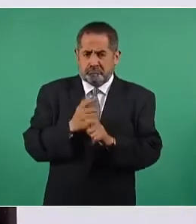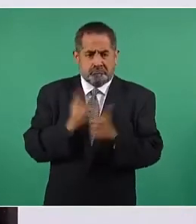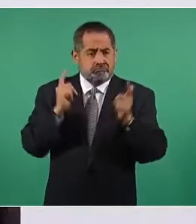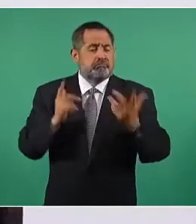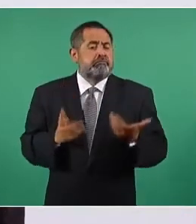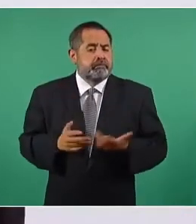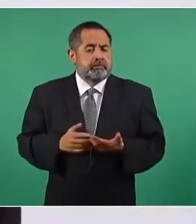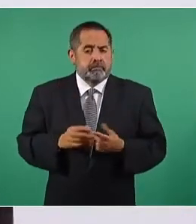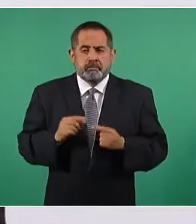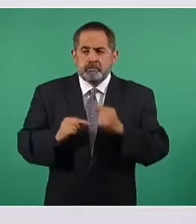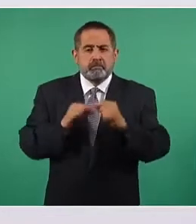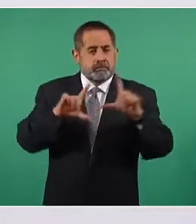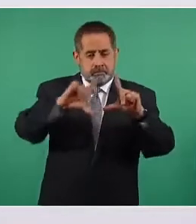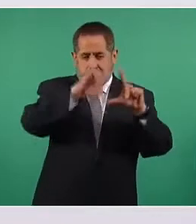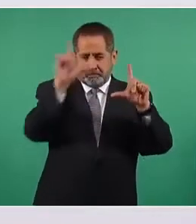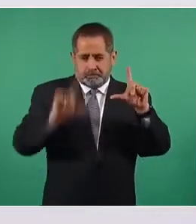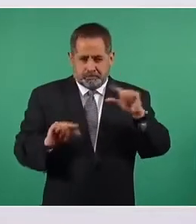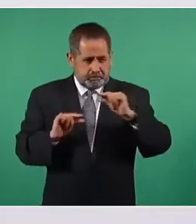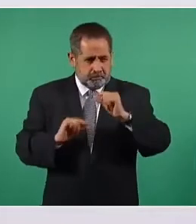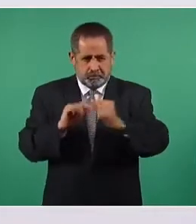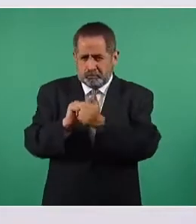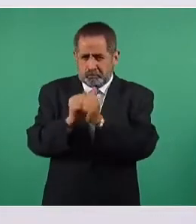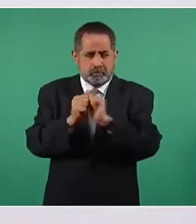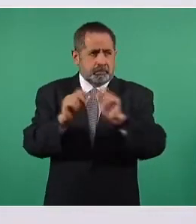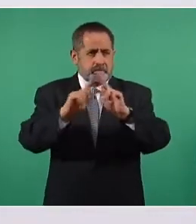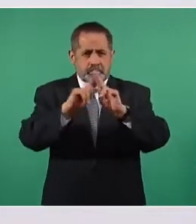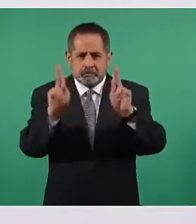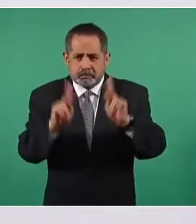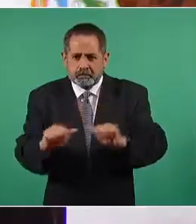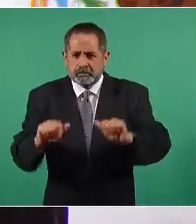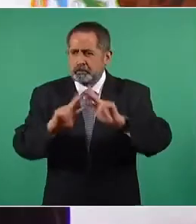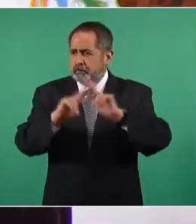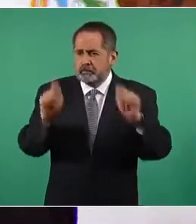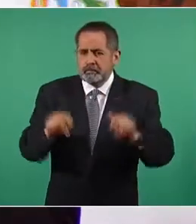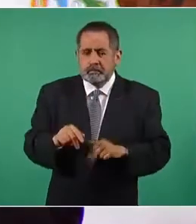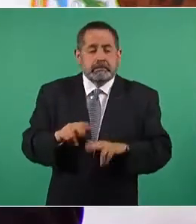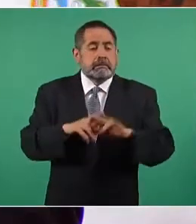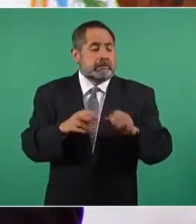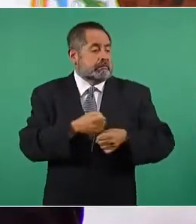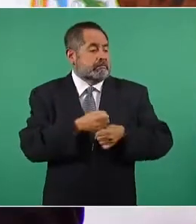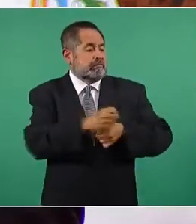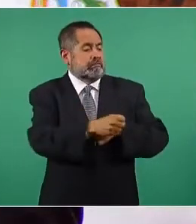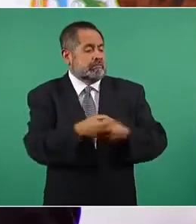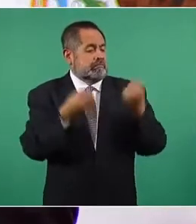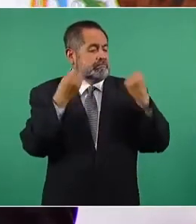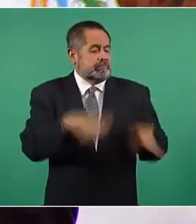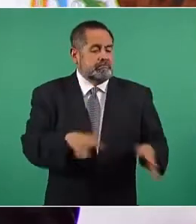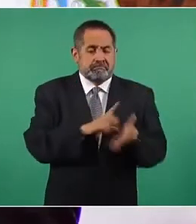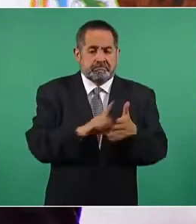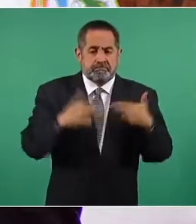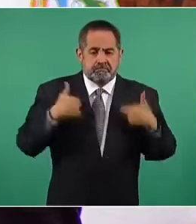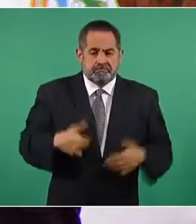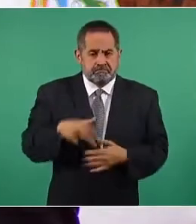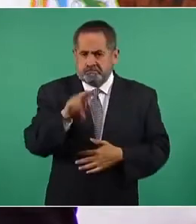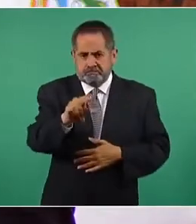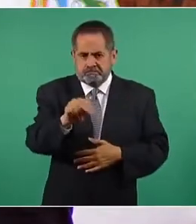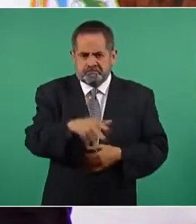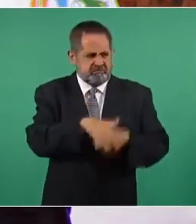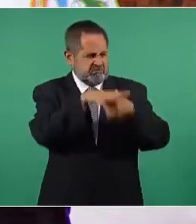pacificando al país sin violar derechos humanos y sin reprimir al pueblo.